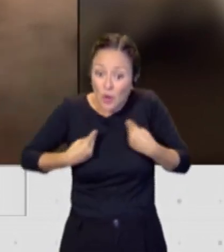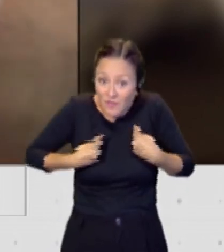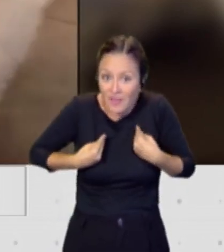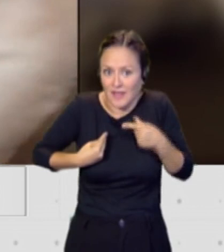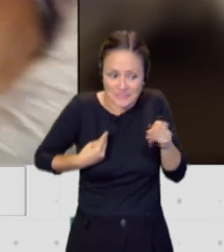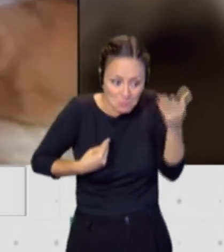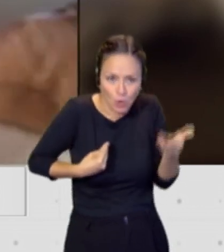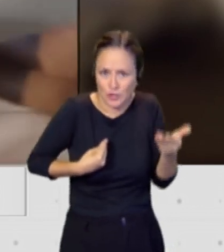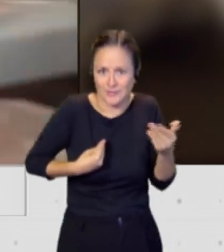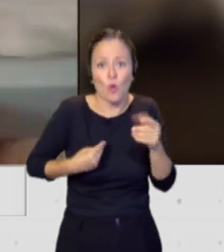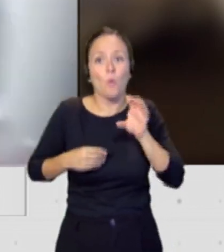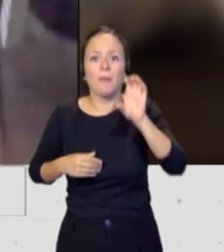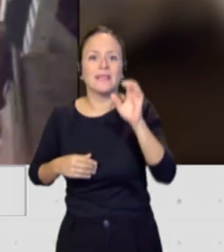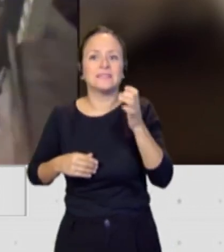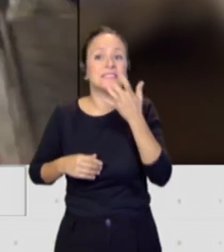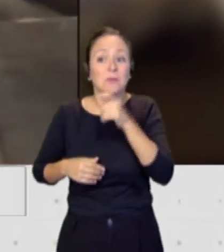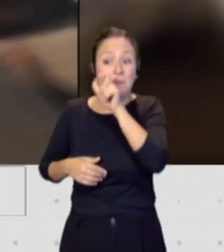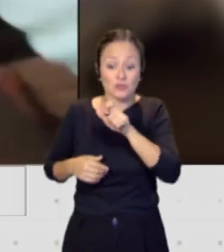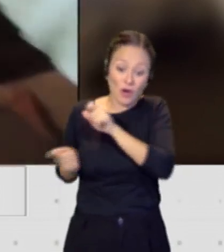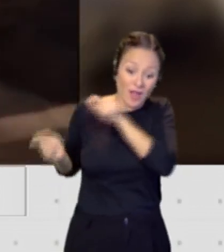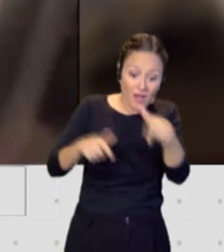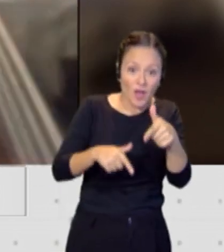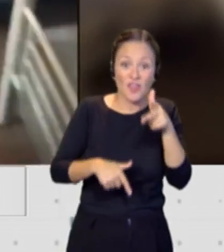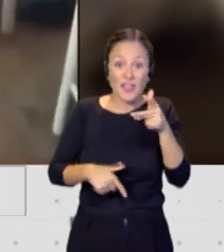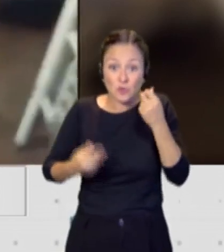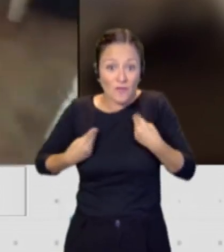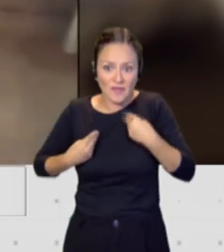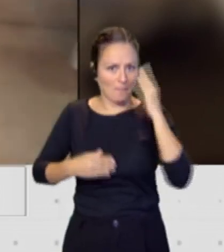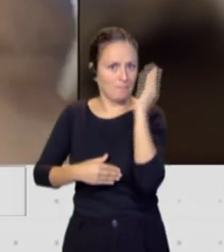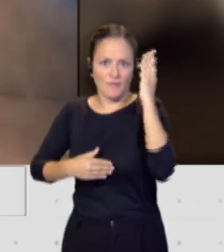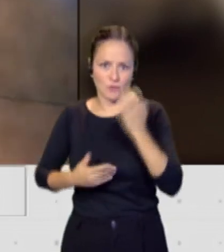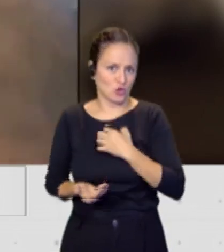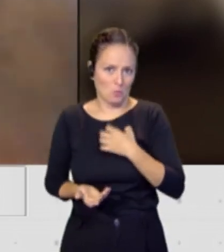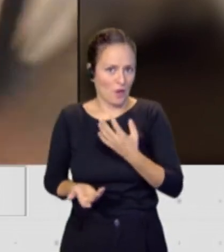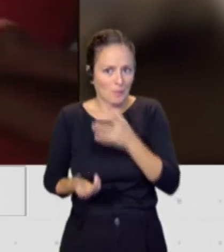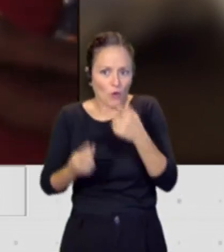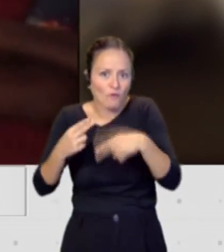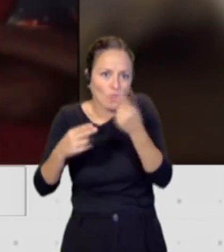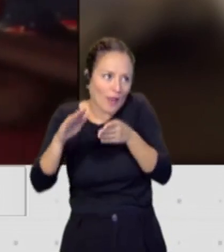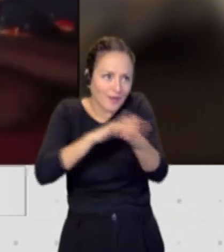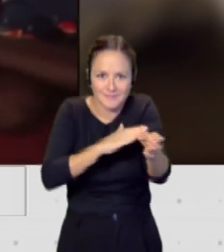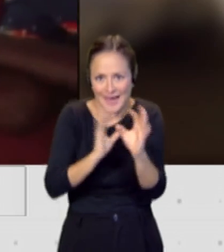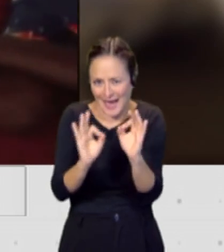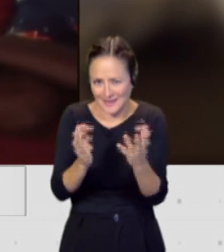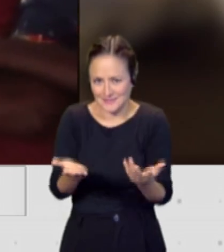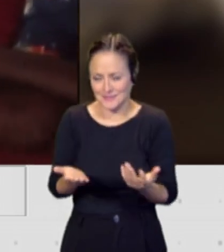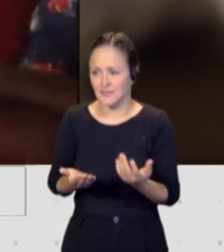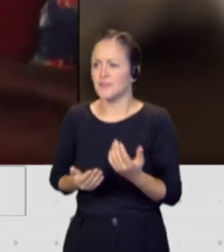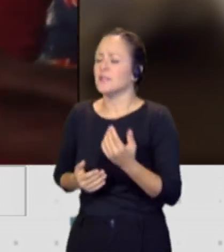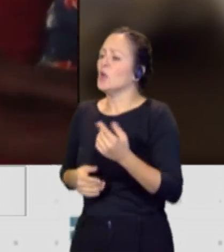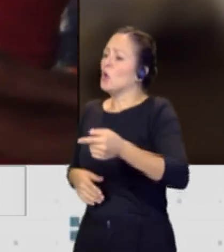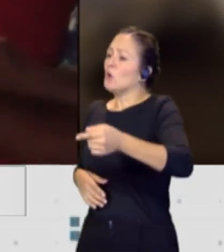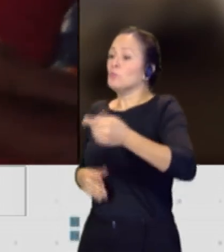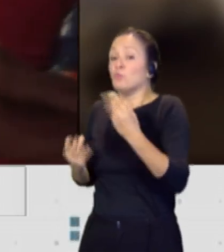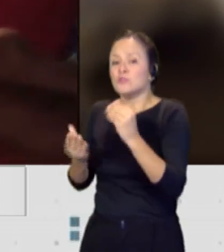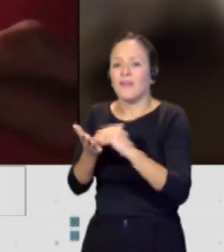los derechos humanos de forma sistemática en las fronteras. Siempre se insiste en que hay que trabajar en origen, que hay que trabajar en